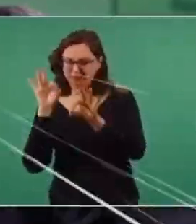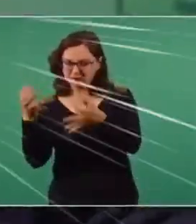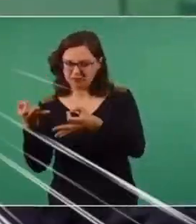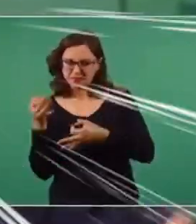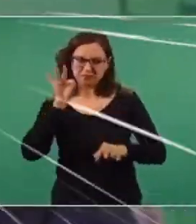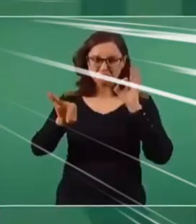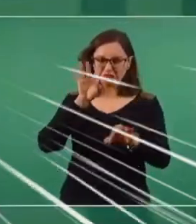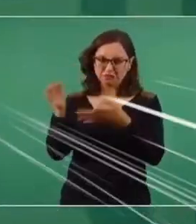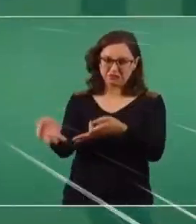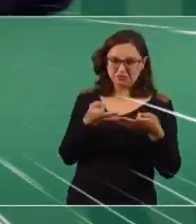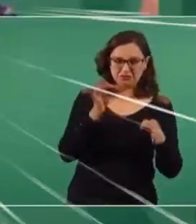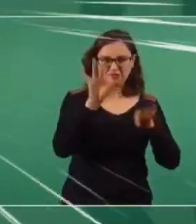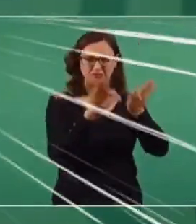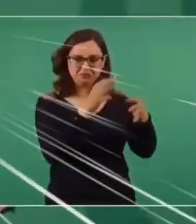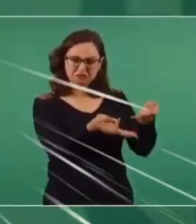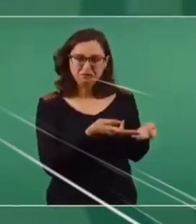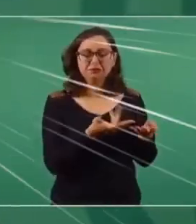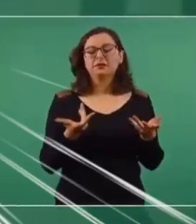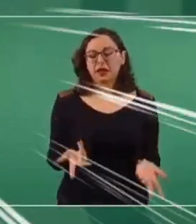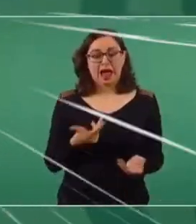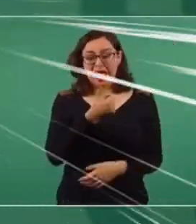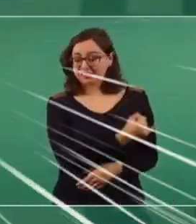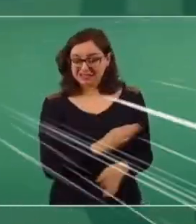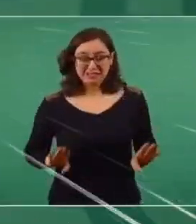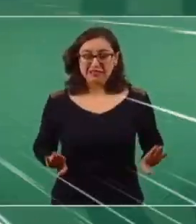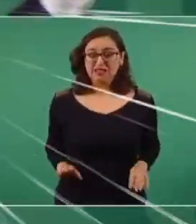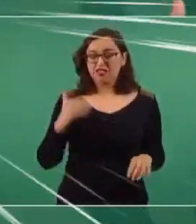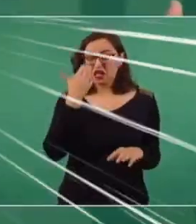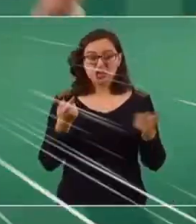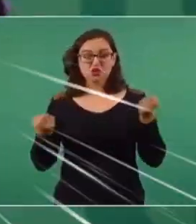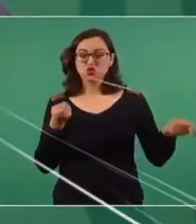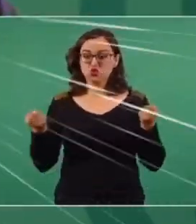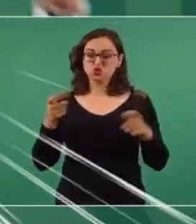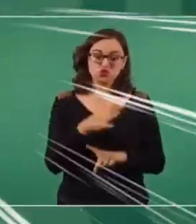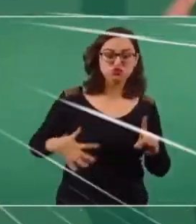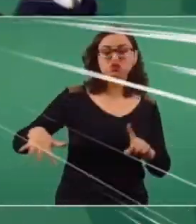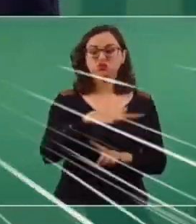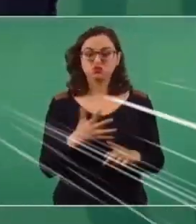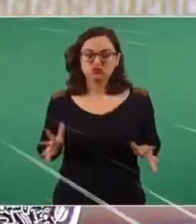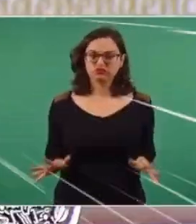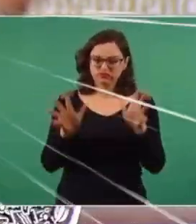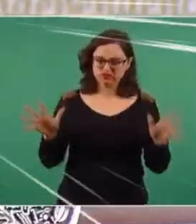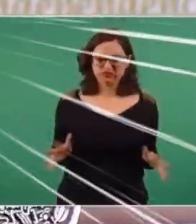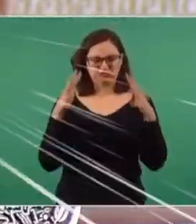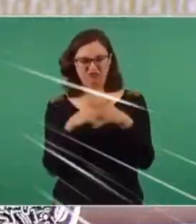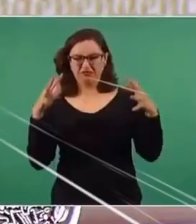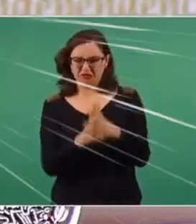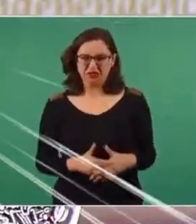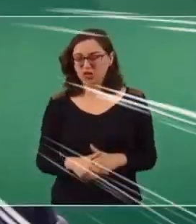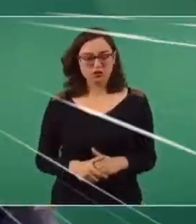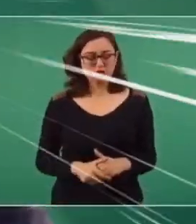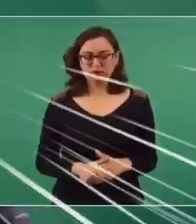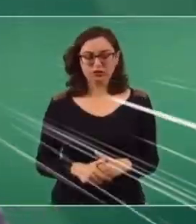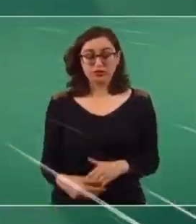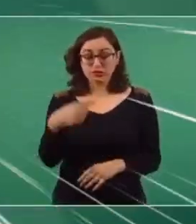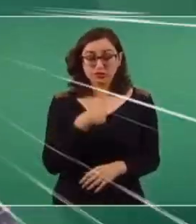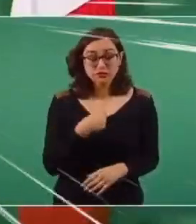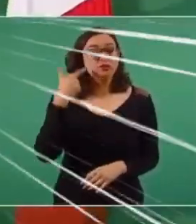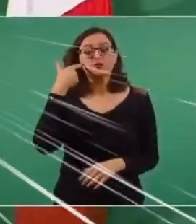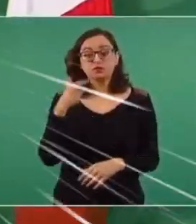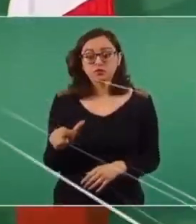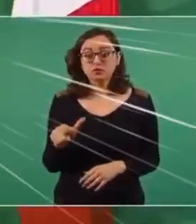apoderarse de territorios y provocar confrontación y pérdida de vidas humanas. No quiero